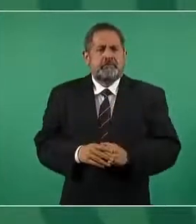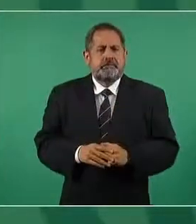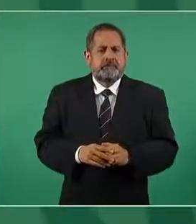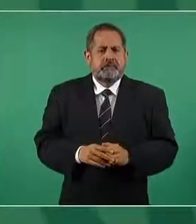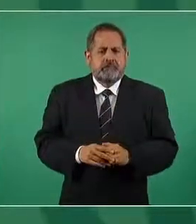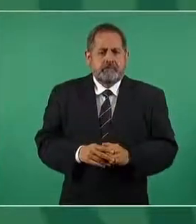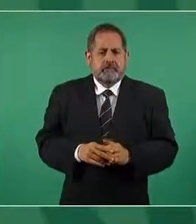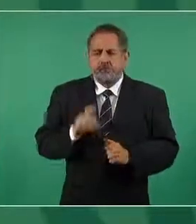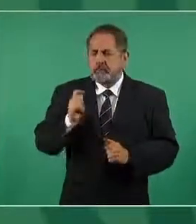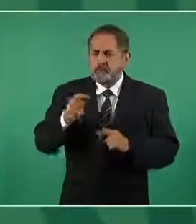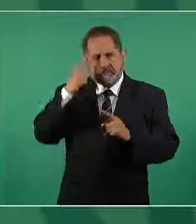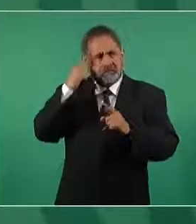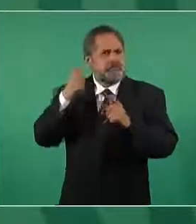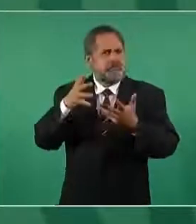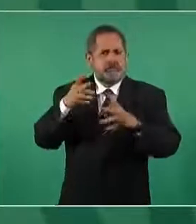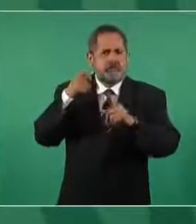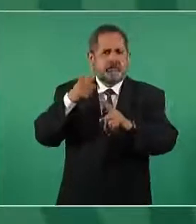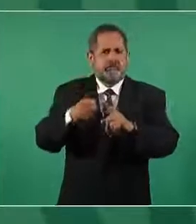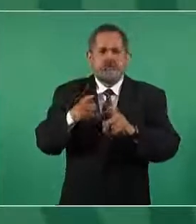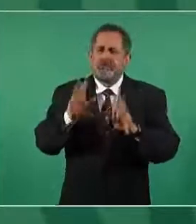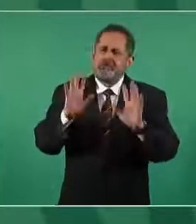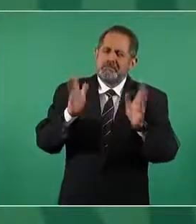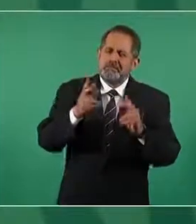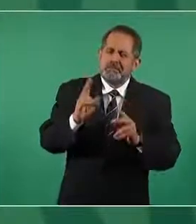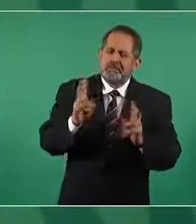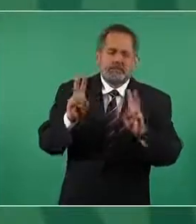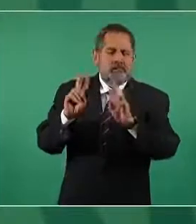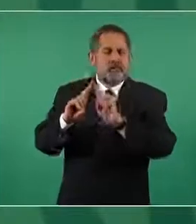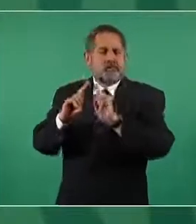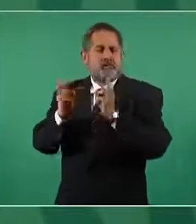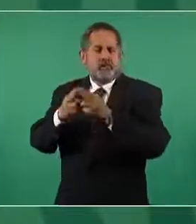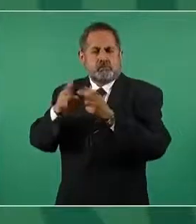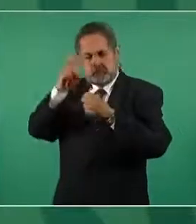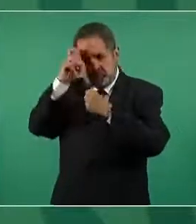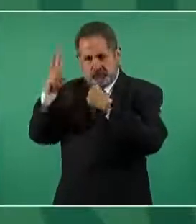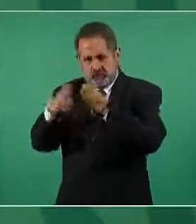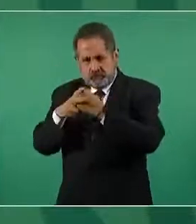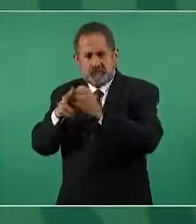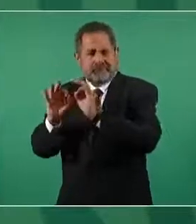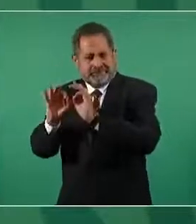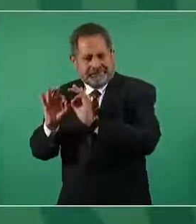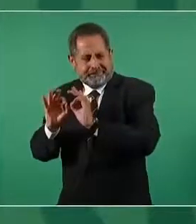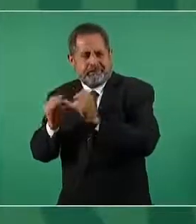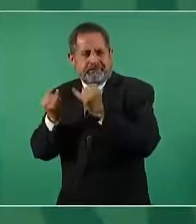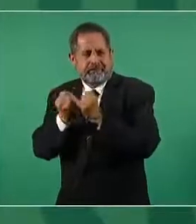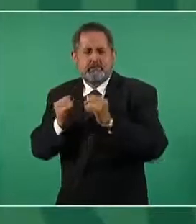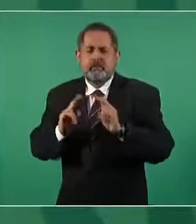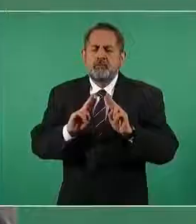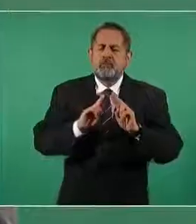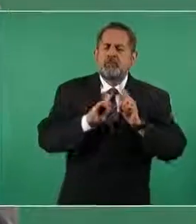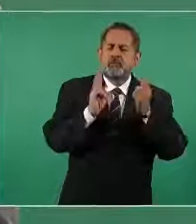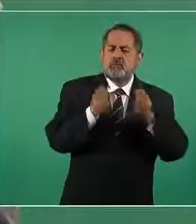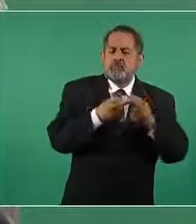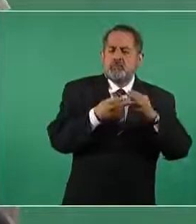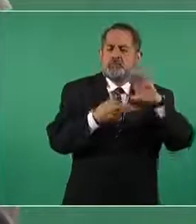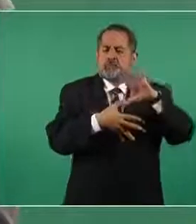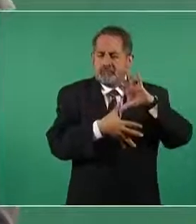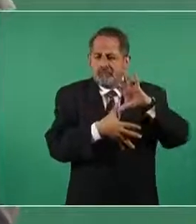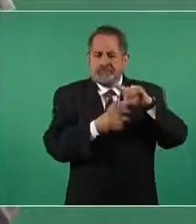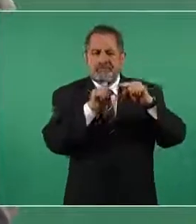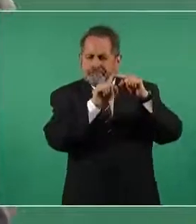una especie de unión europea pero es unión de